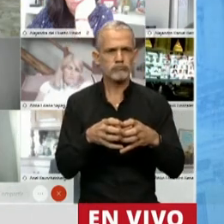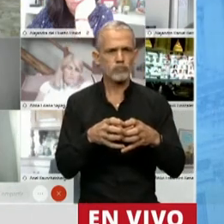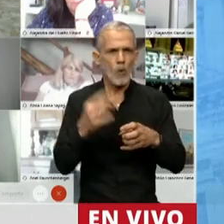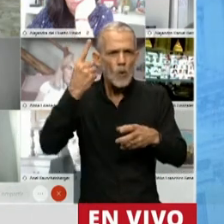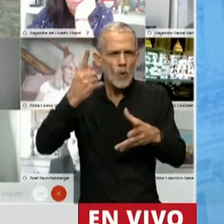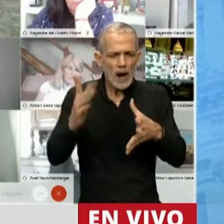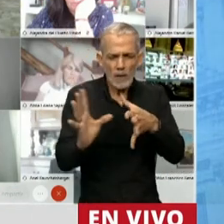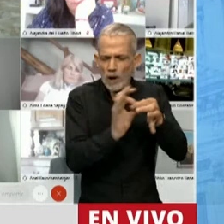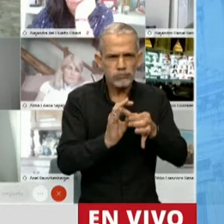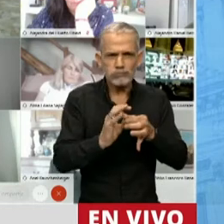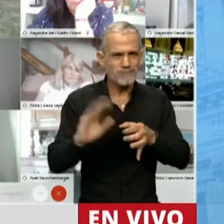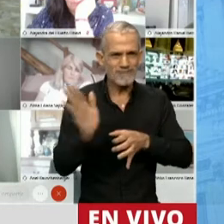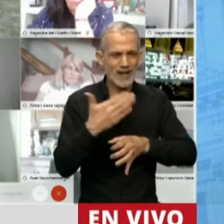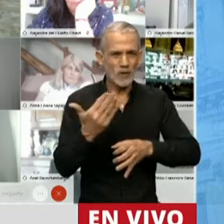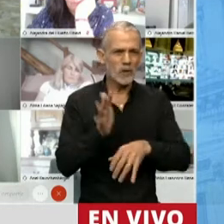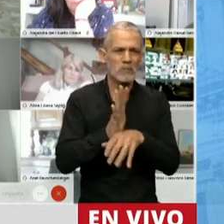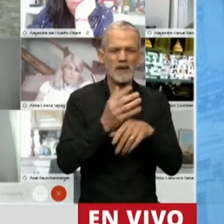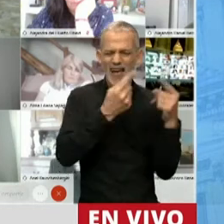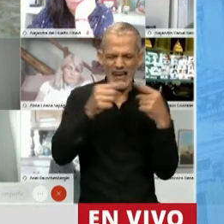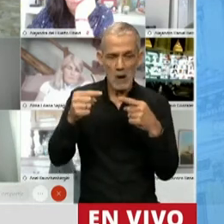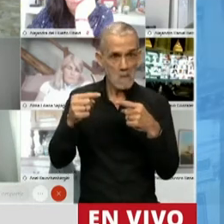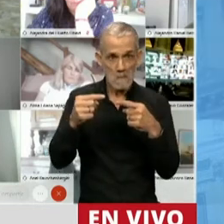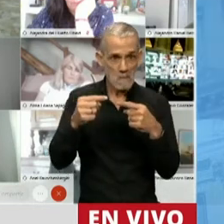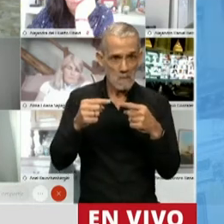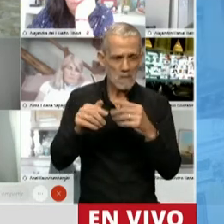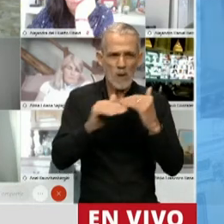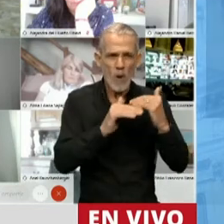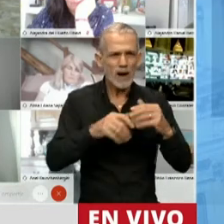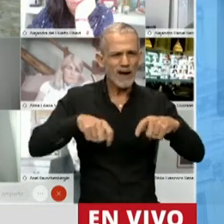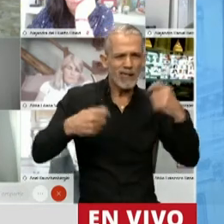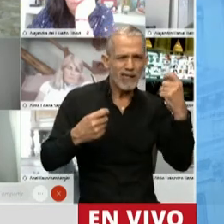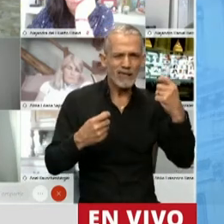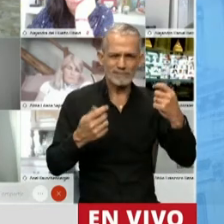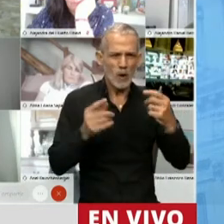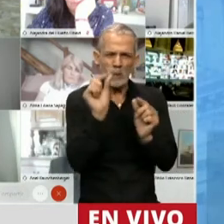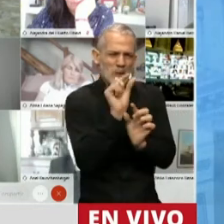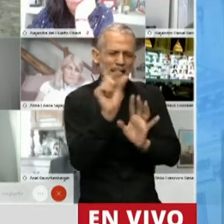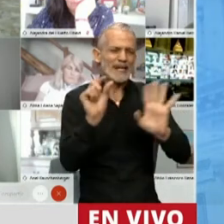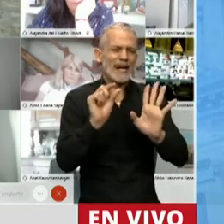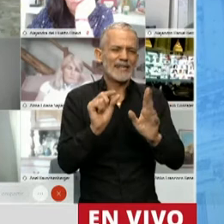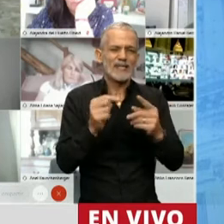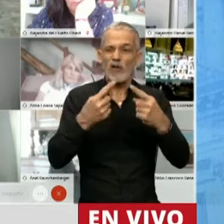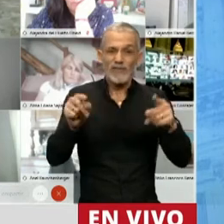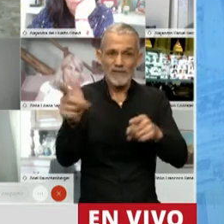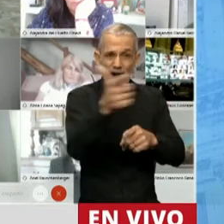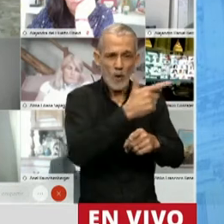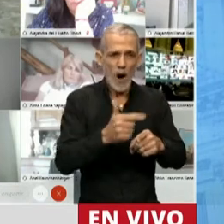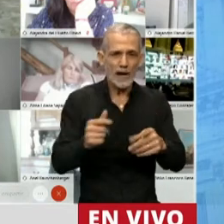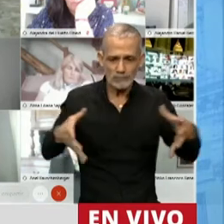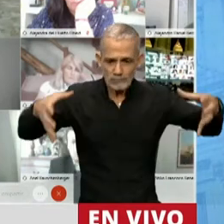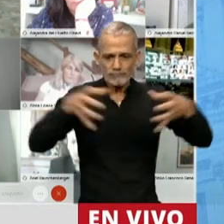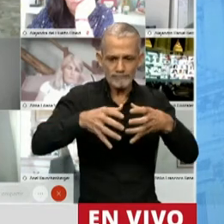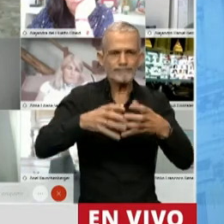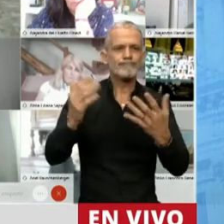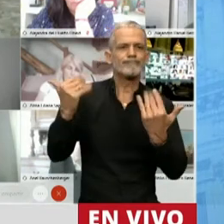Creo que puso en suspenso las diferencias que tanto daño nos hacen por un rato y todos juntos despedimos